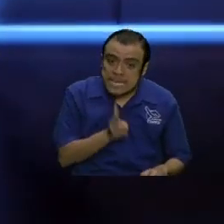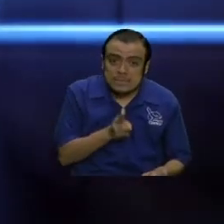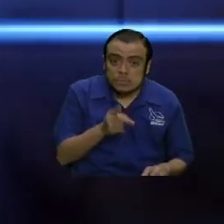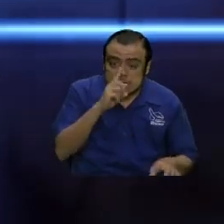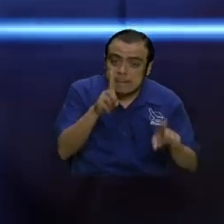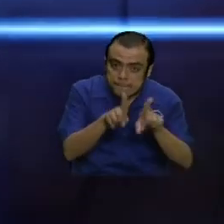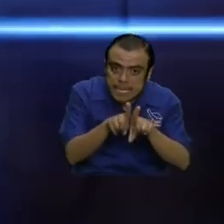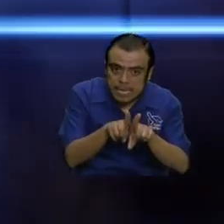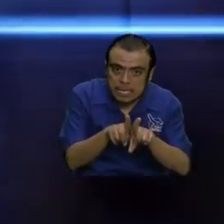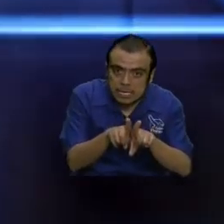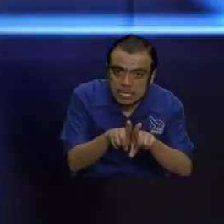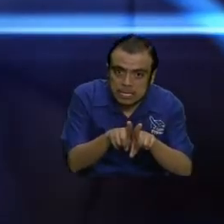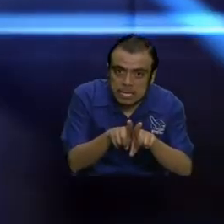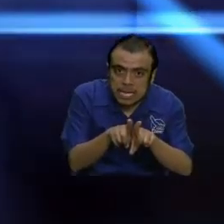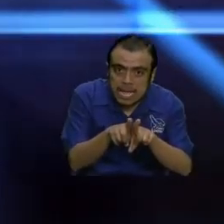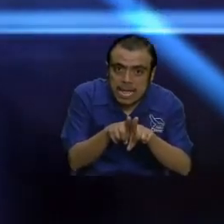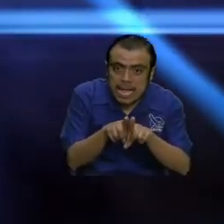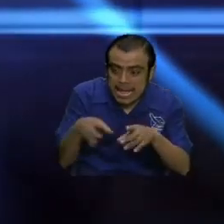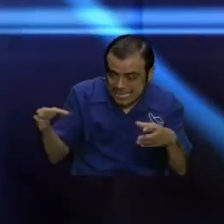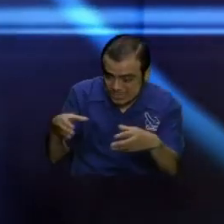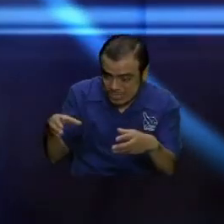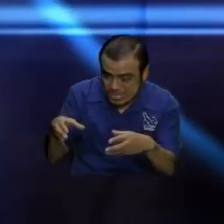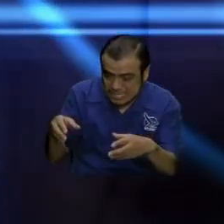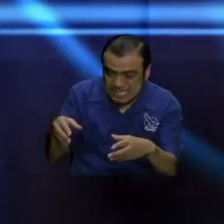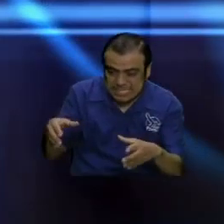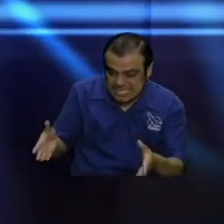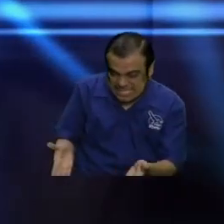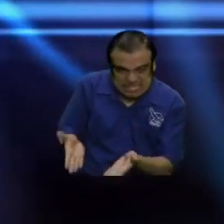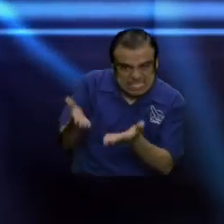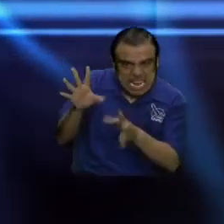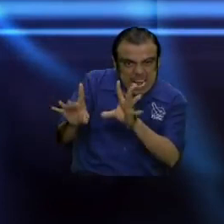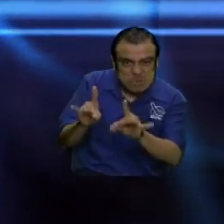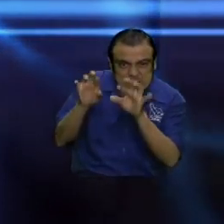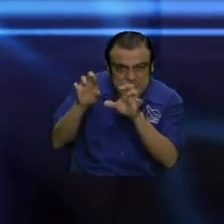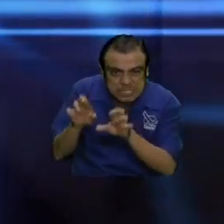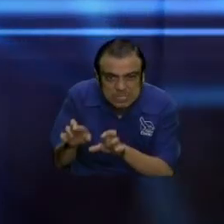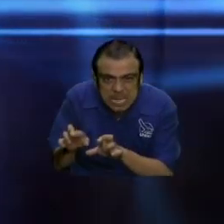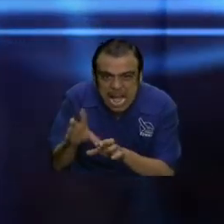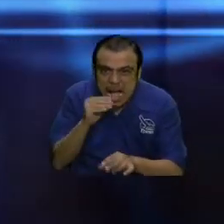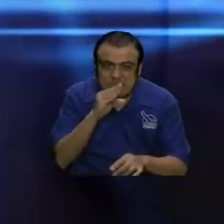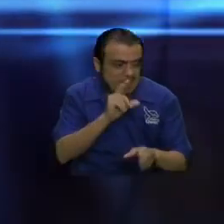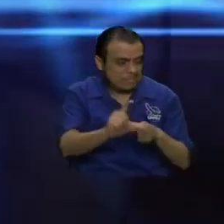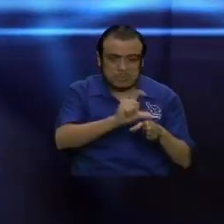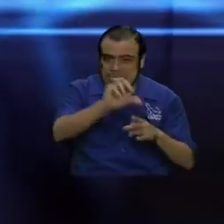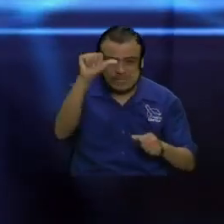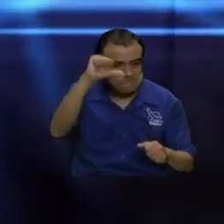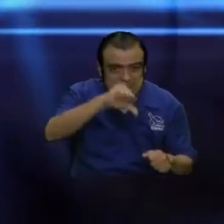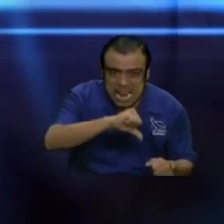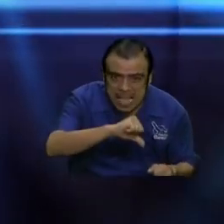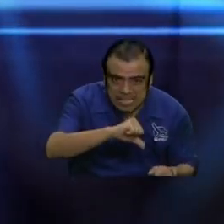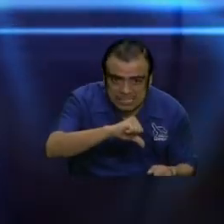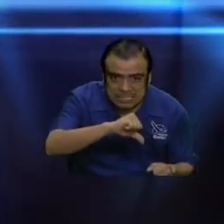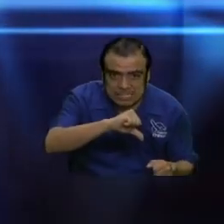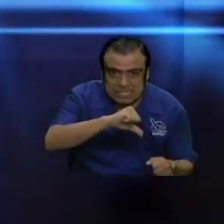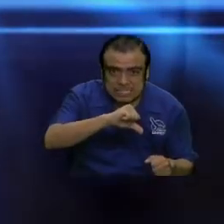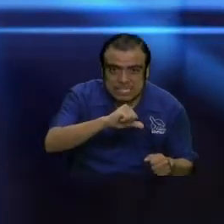30 dice, y que entre vosotros mismos se levantarán algunos hablando cosas perversas para arrastrar a los discípulos tras ellos.